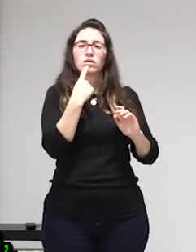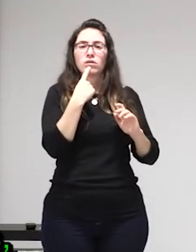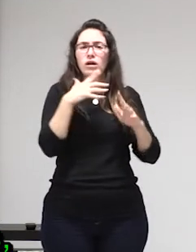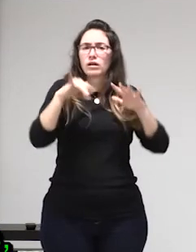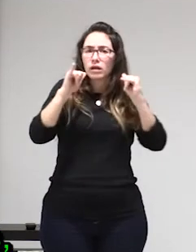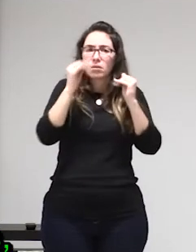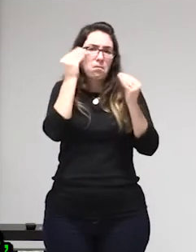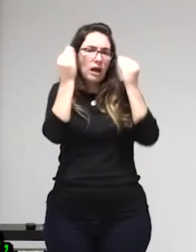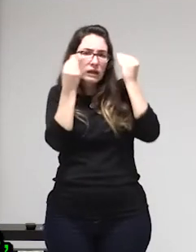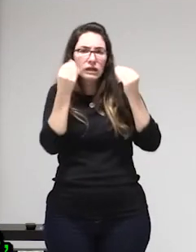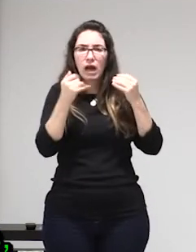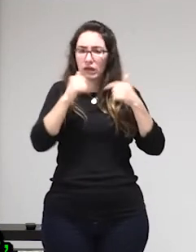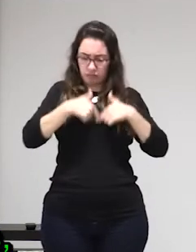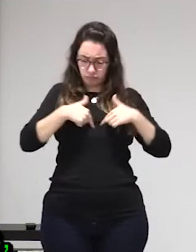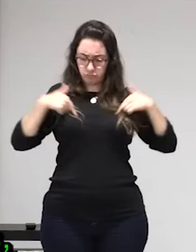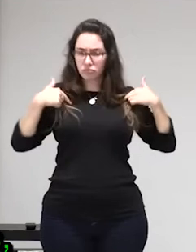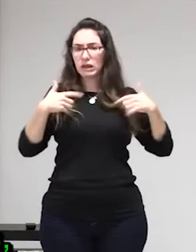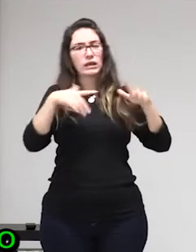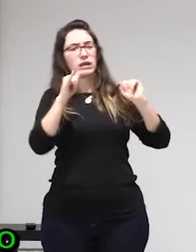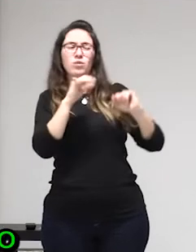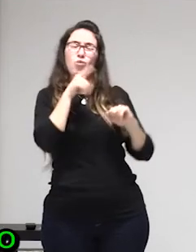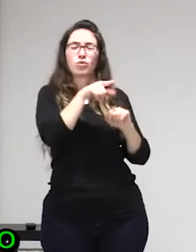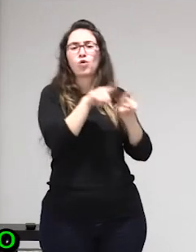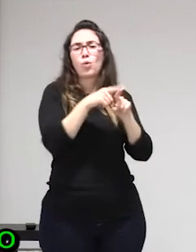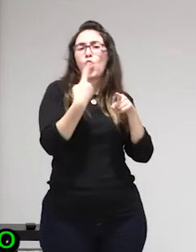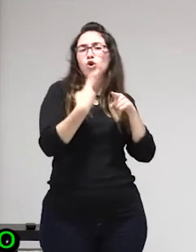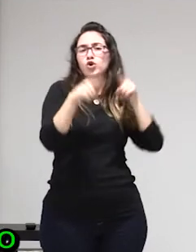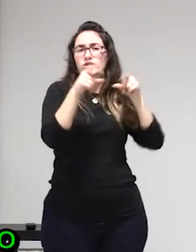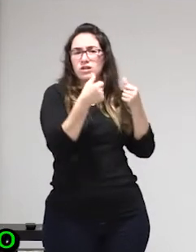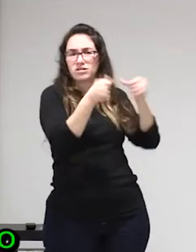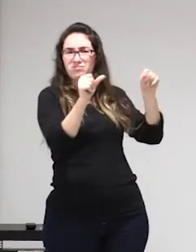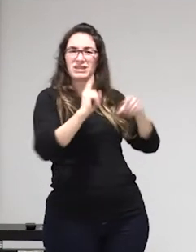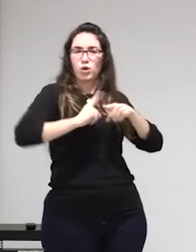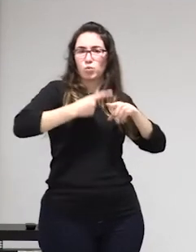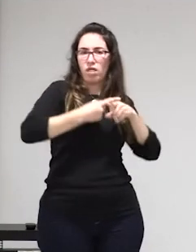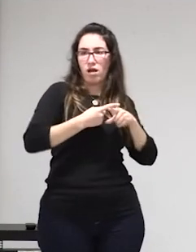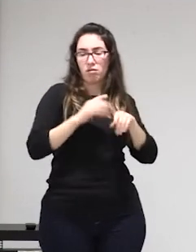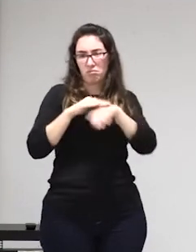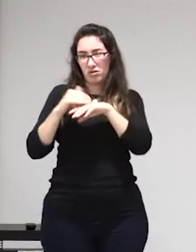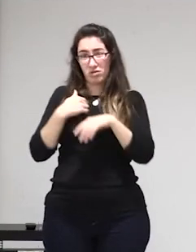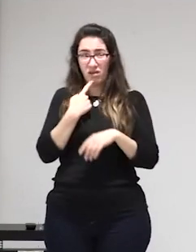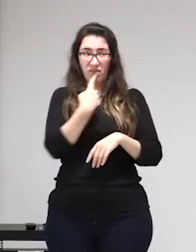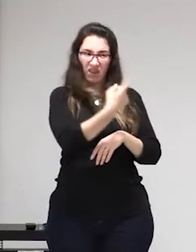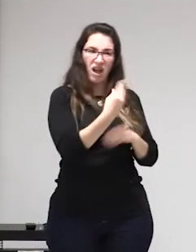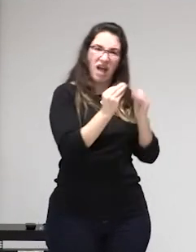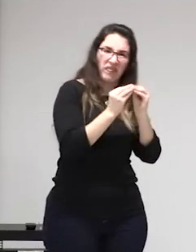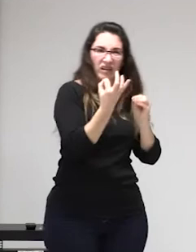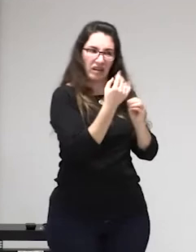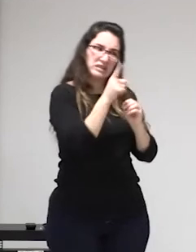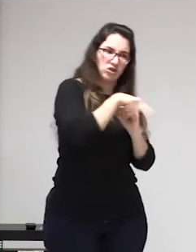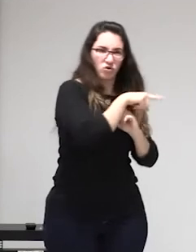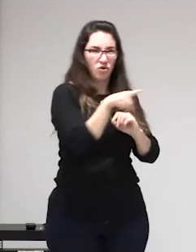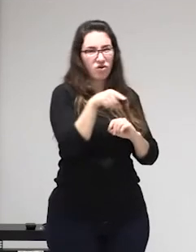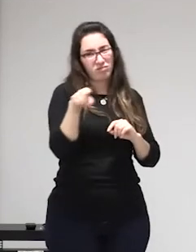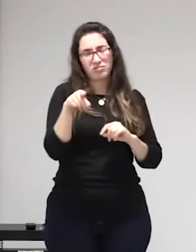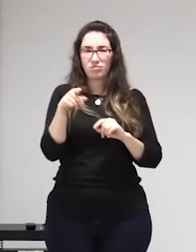uno controlar los comportamientos de las mujeres con lo cual cualquier comportamiento es susceptible al final de una conducta machista